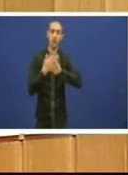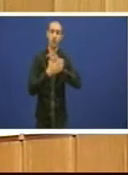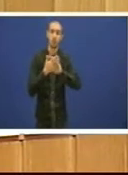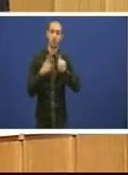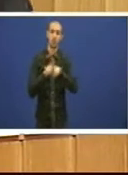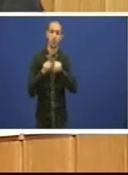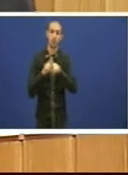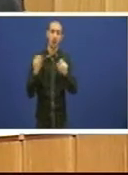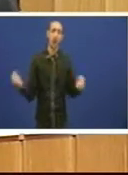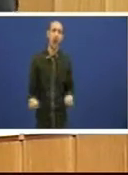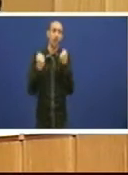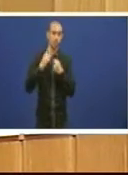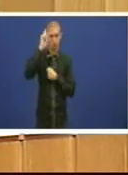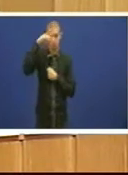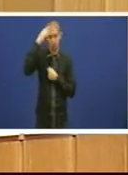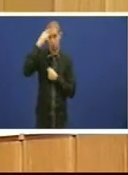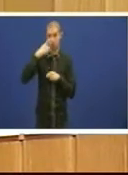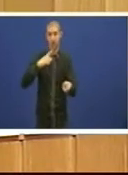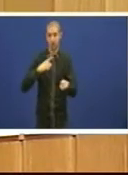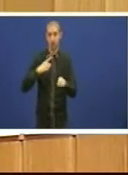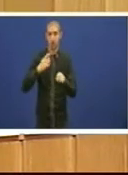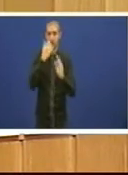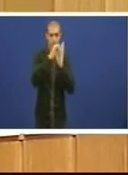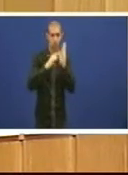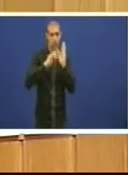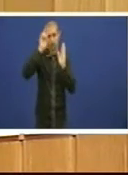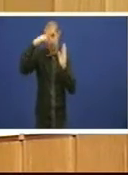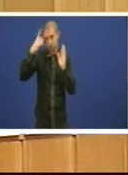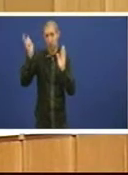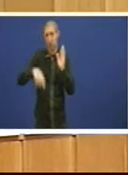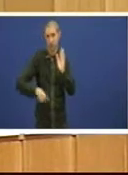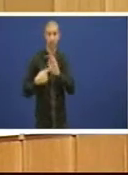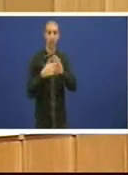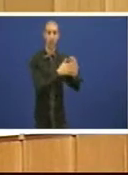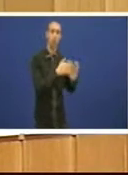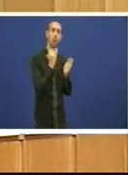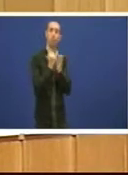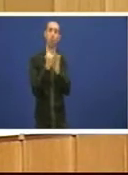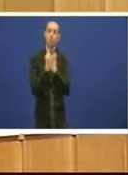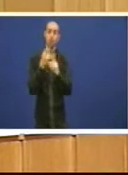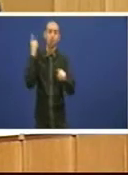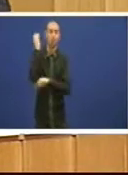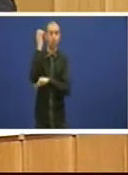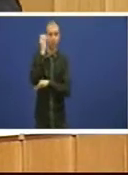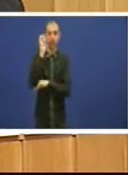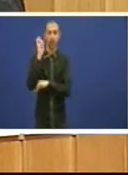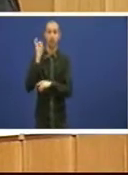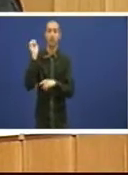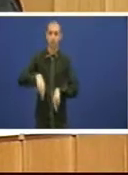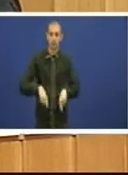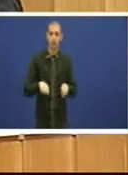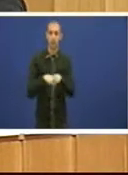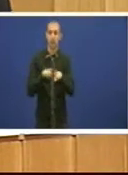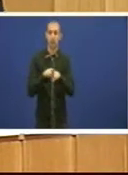cultural, da acción cultural en forma de programación cultural, en forma de cursos e de conferencias, en forma tamén de